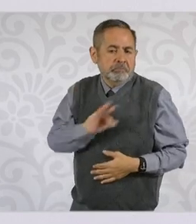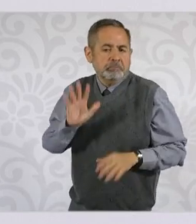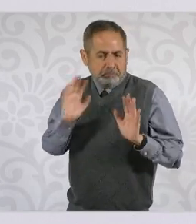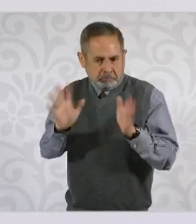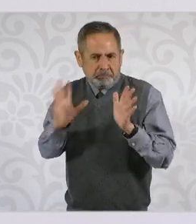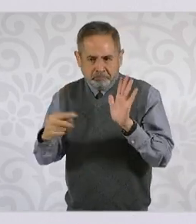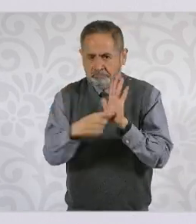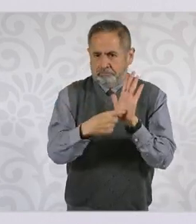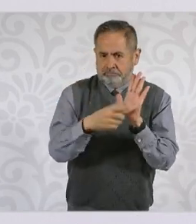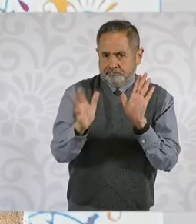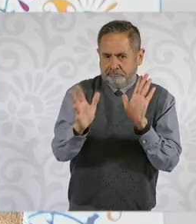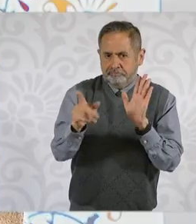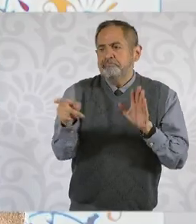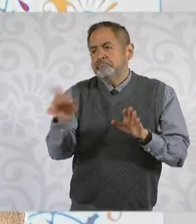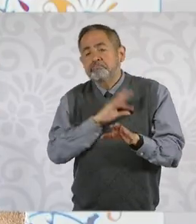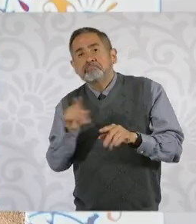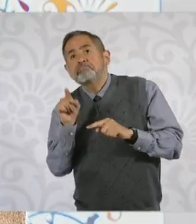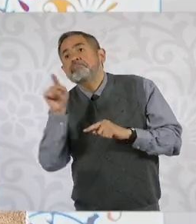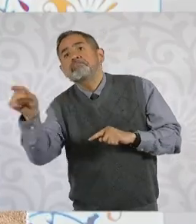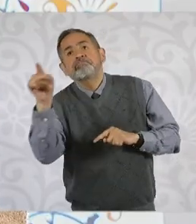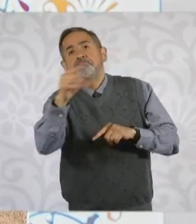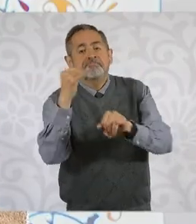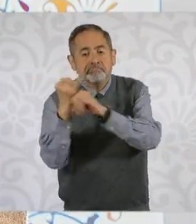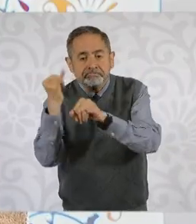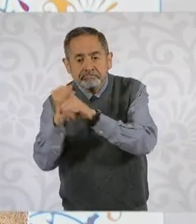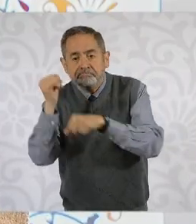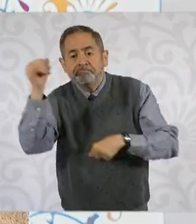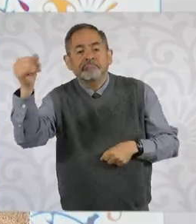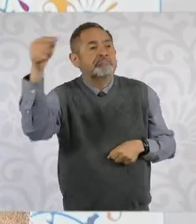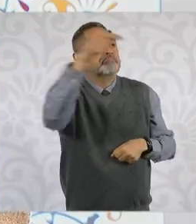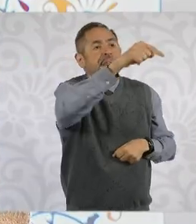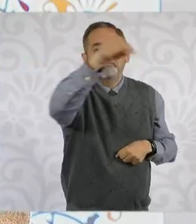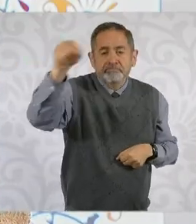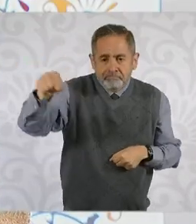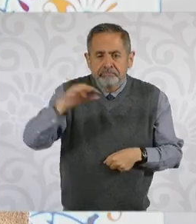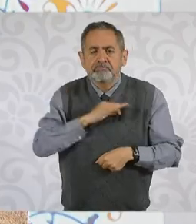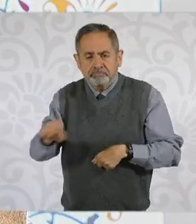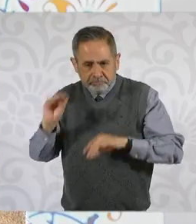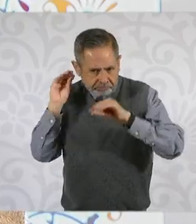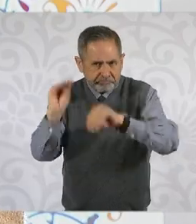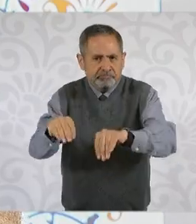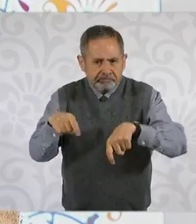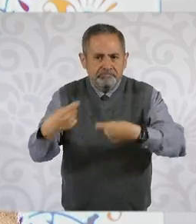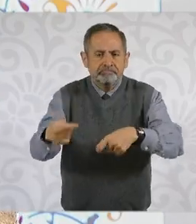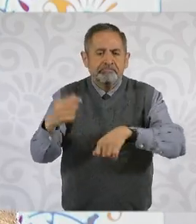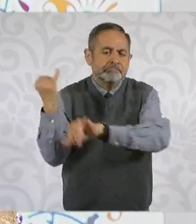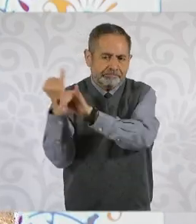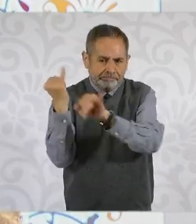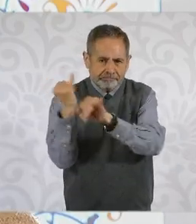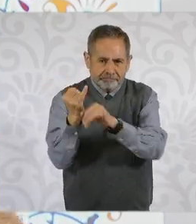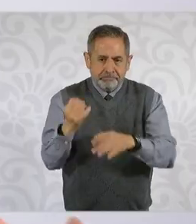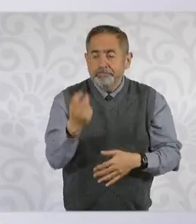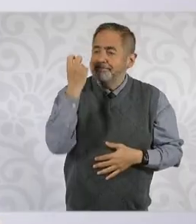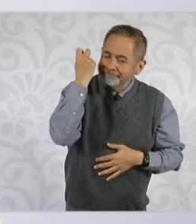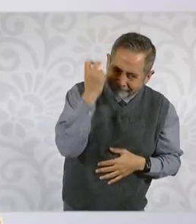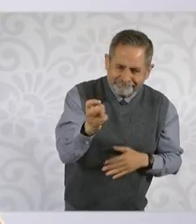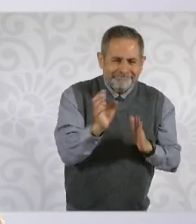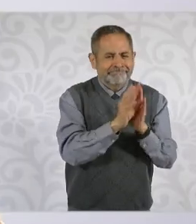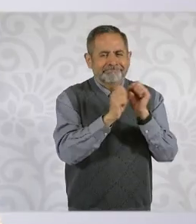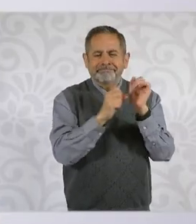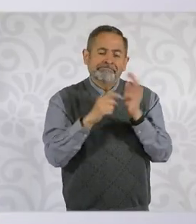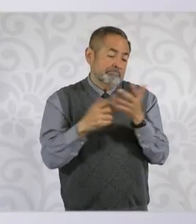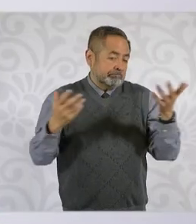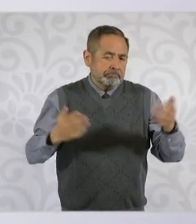alejados. Es parte de la modificación de la Constitución y vamos a seguir con